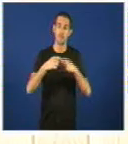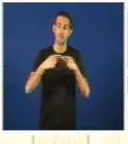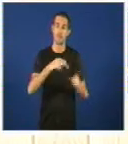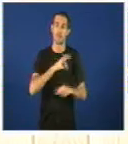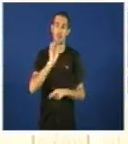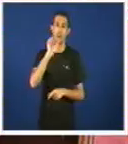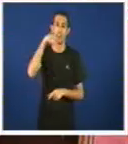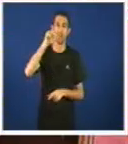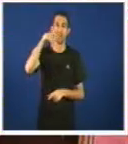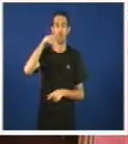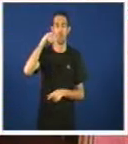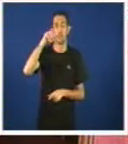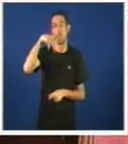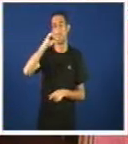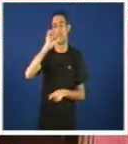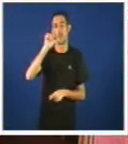Pontón Mondelo